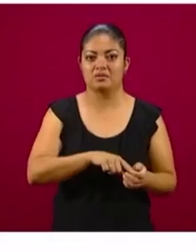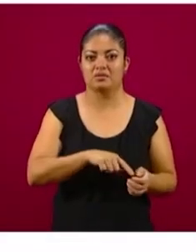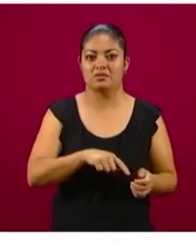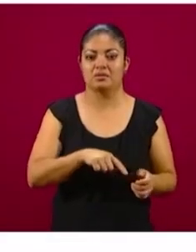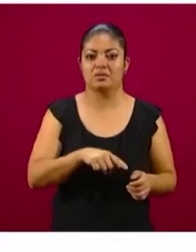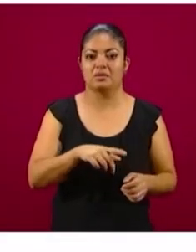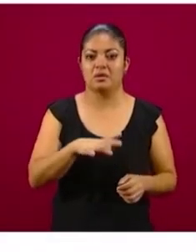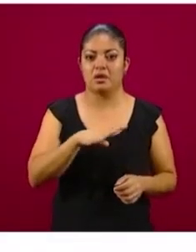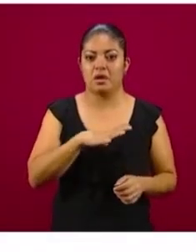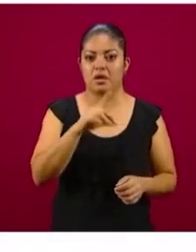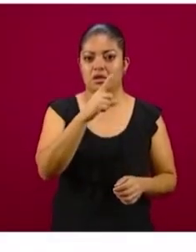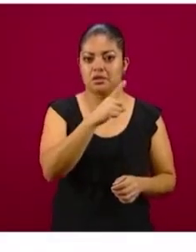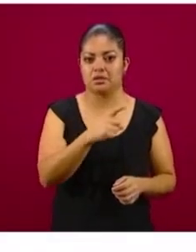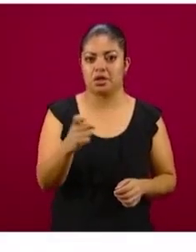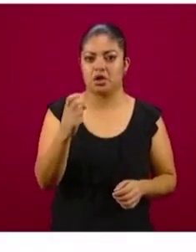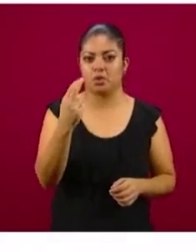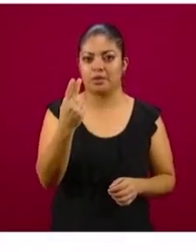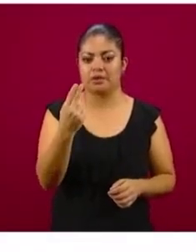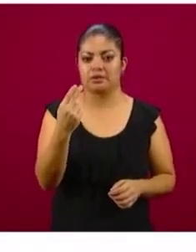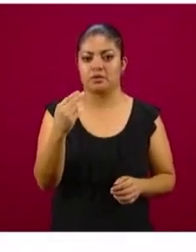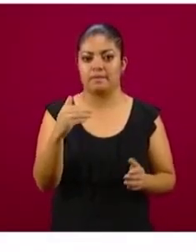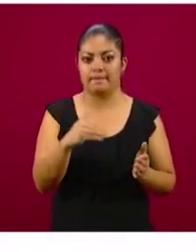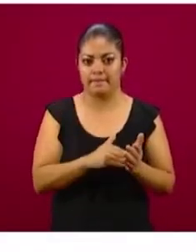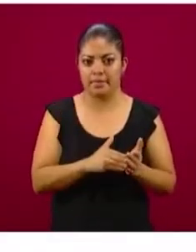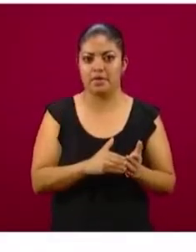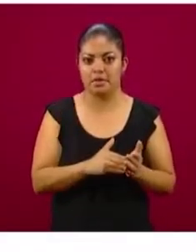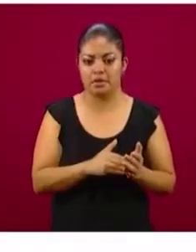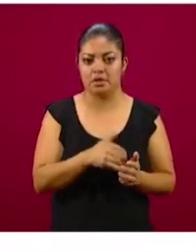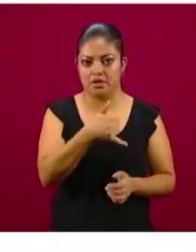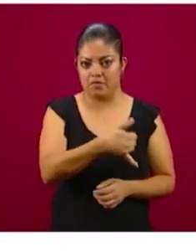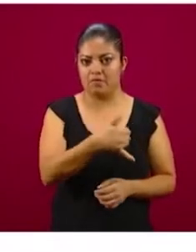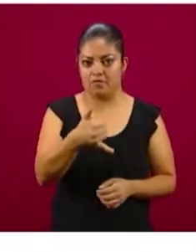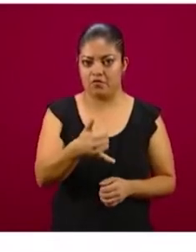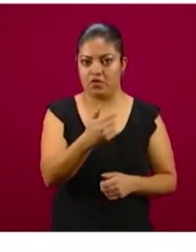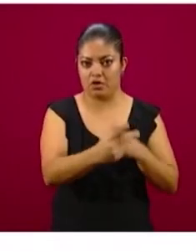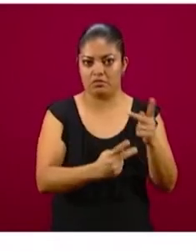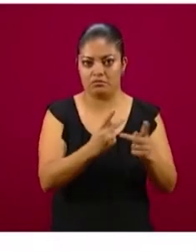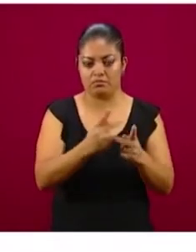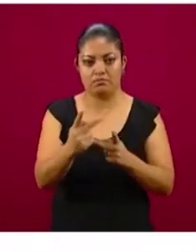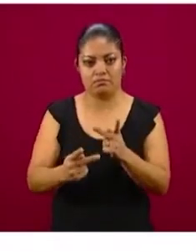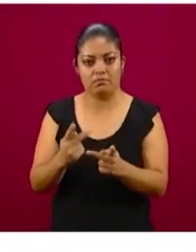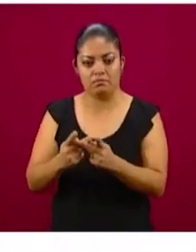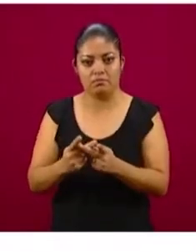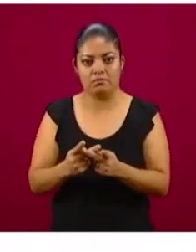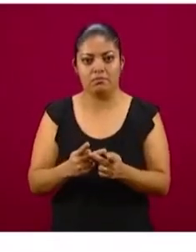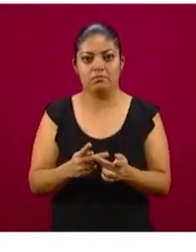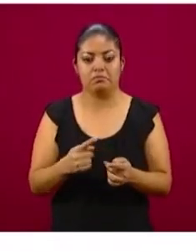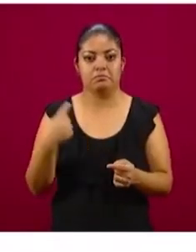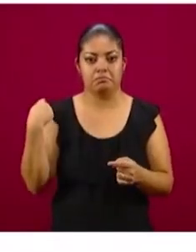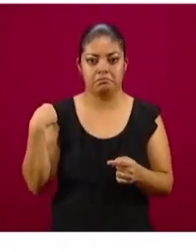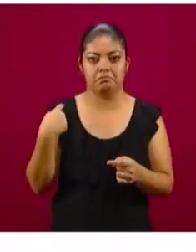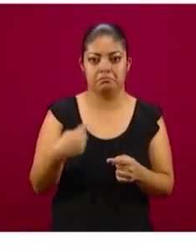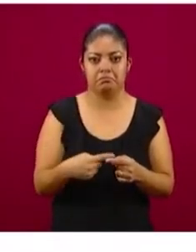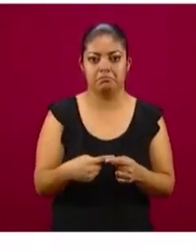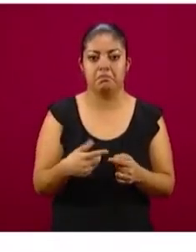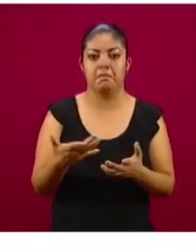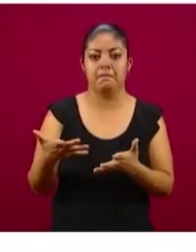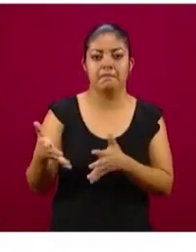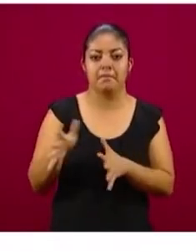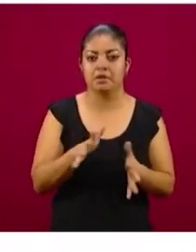125 mil créditos más o menos en lo que va del año, un monto